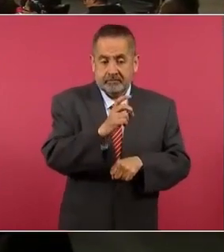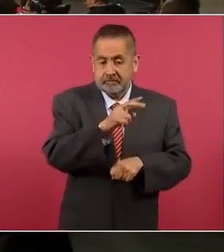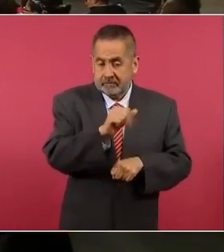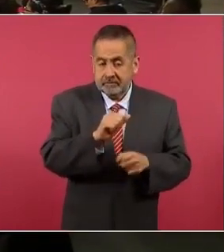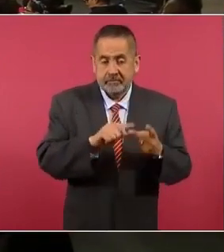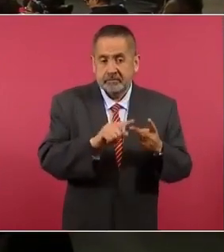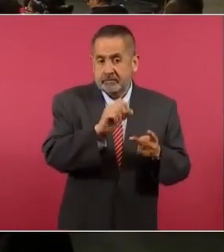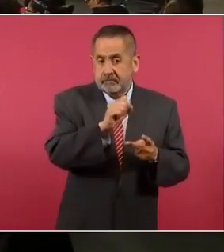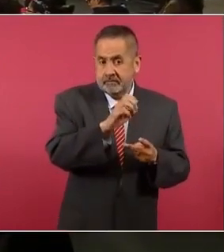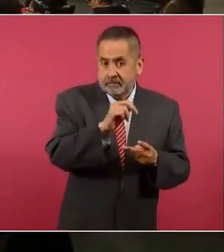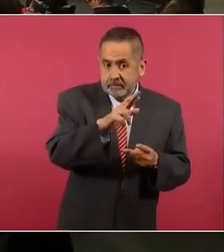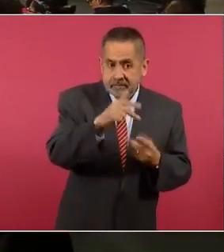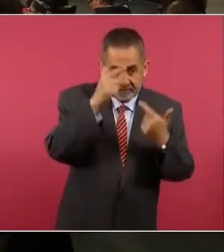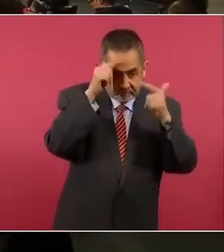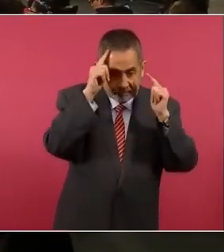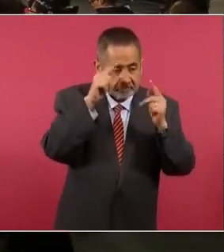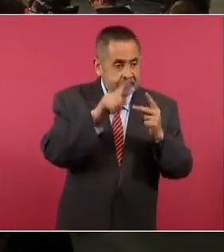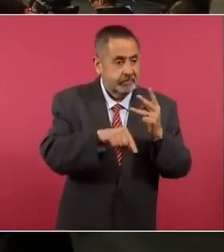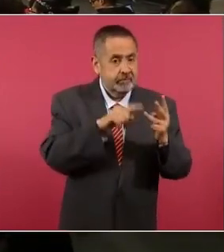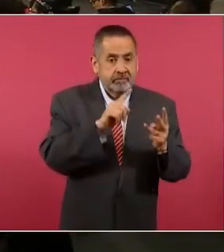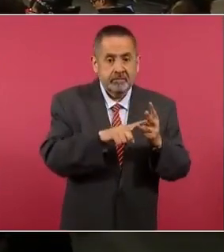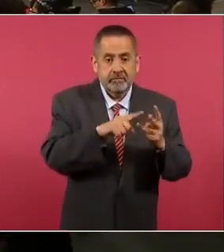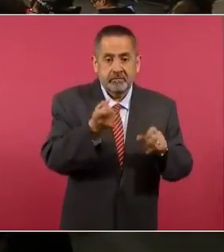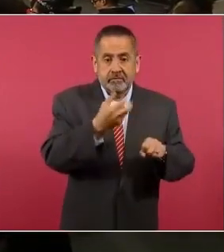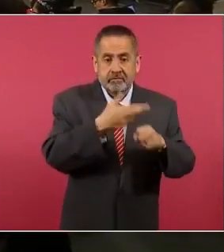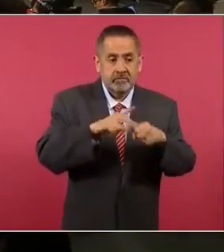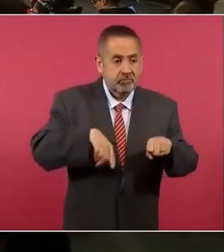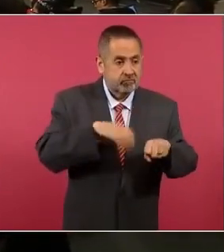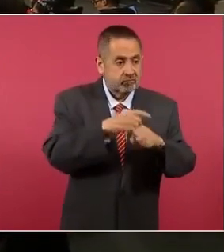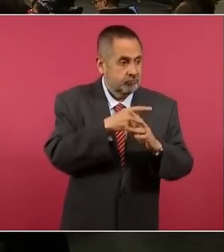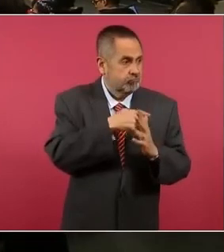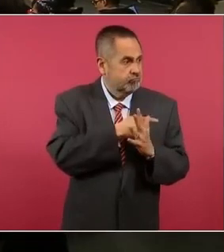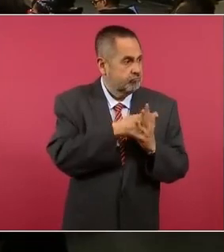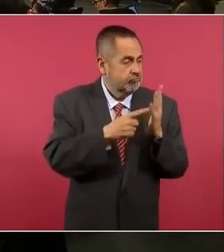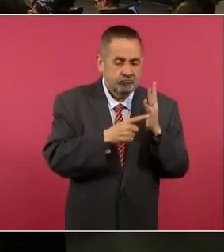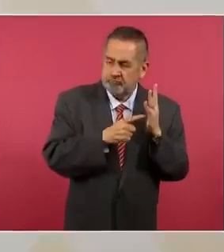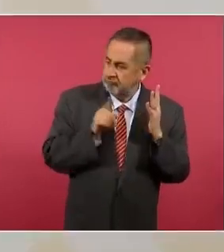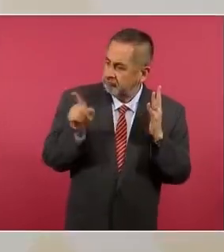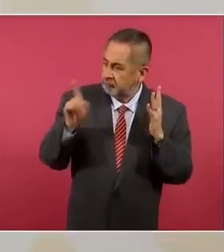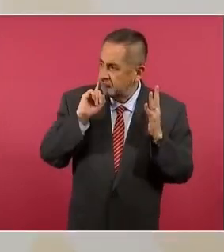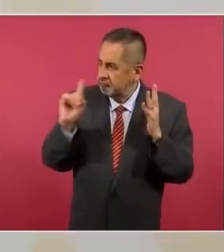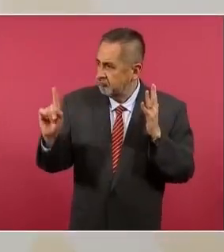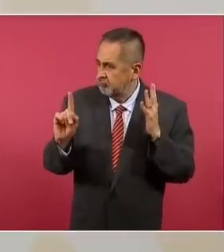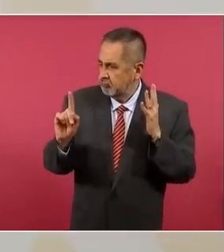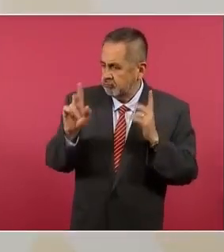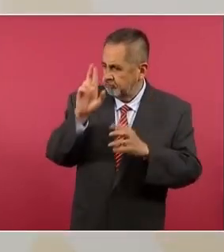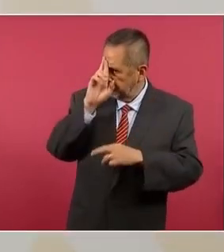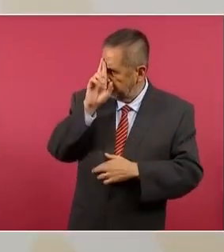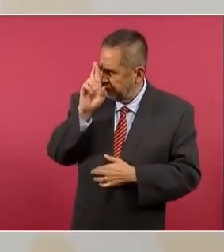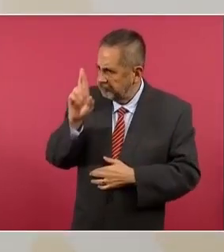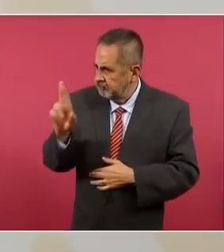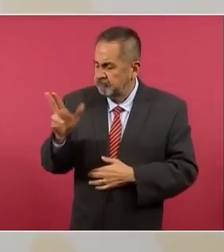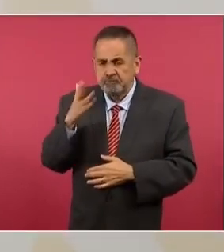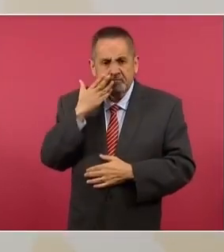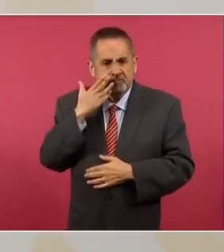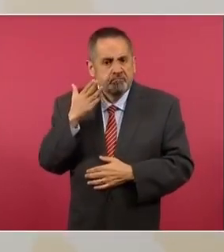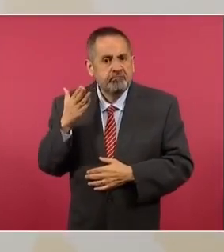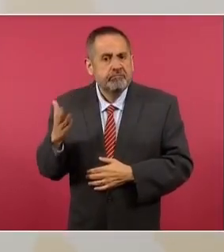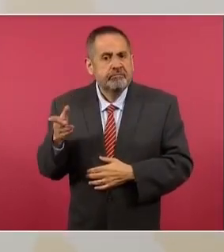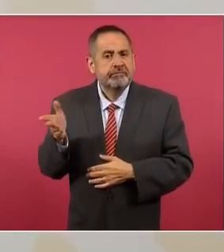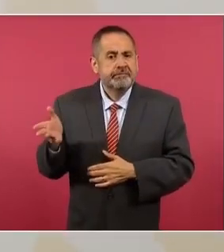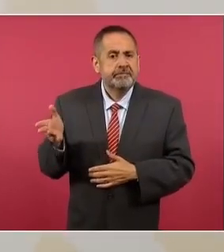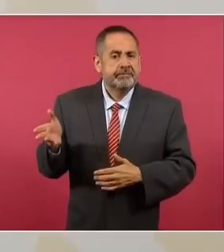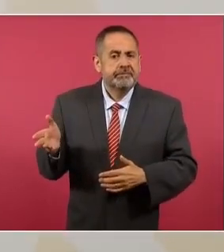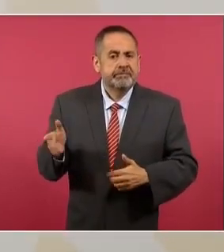Marina, por el secretario de Gobernación, por los